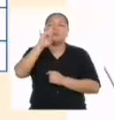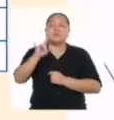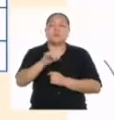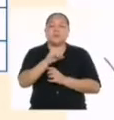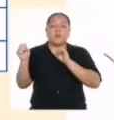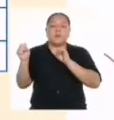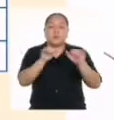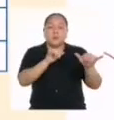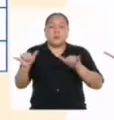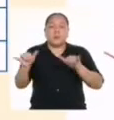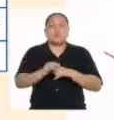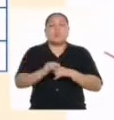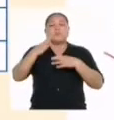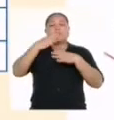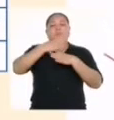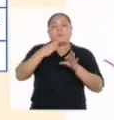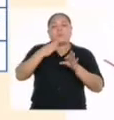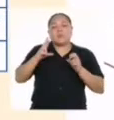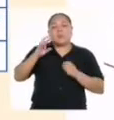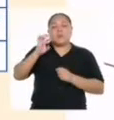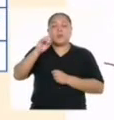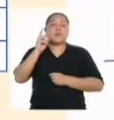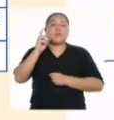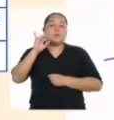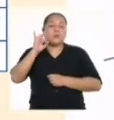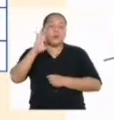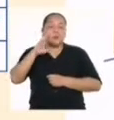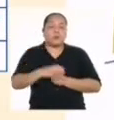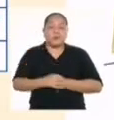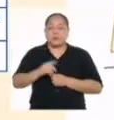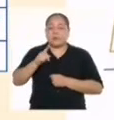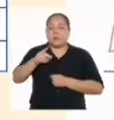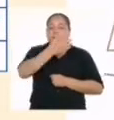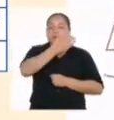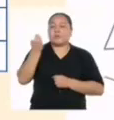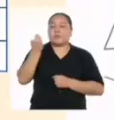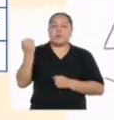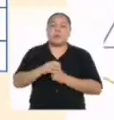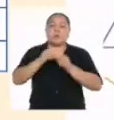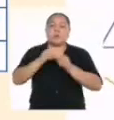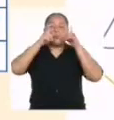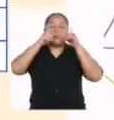figuras retóricas para hacer más atractivo el lenguaje del caligrama?